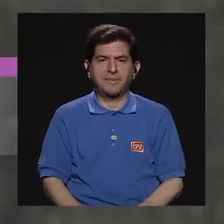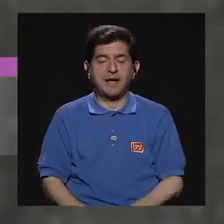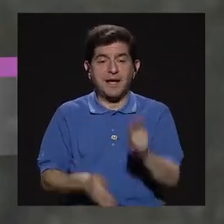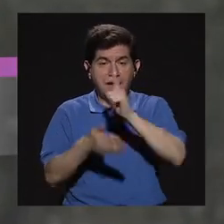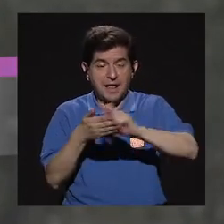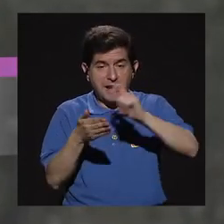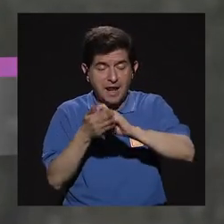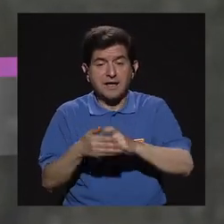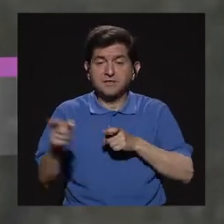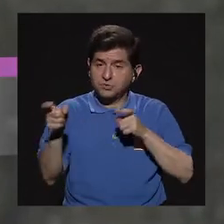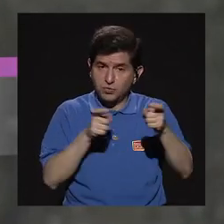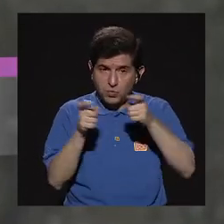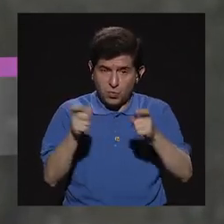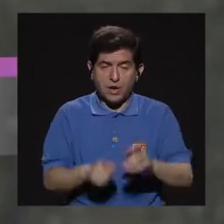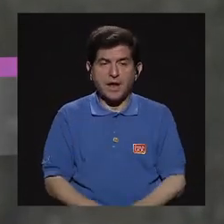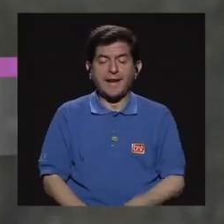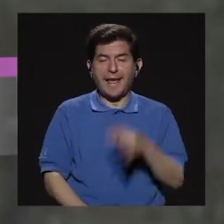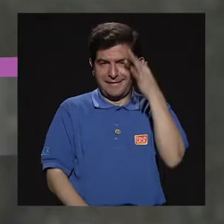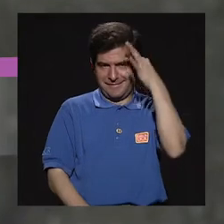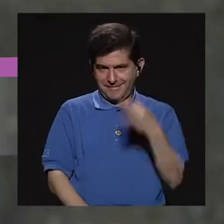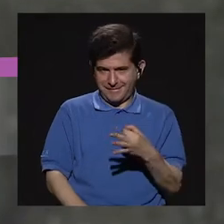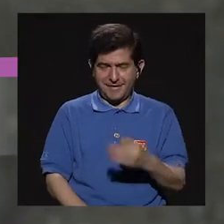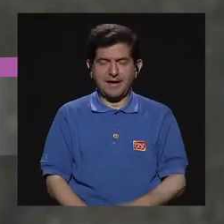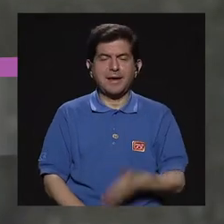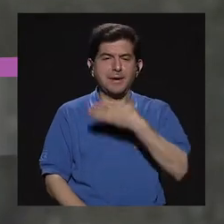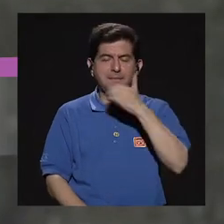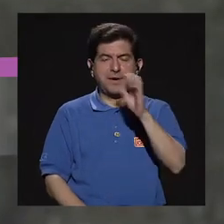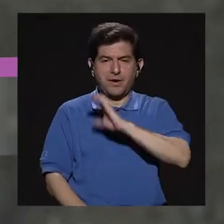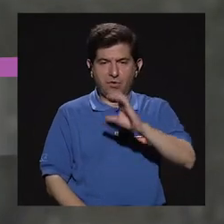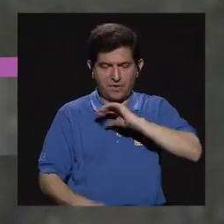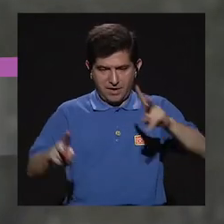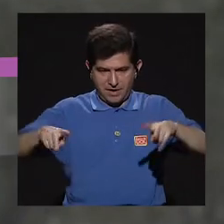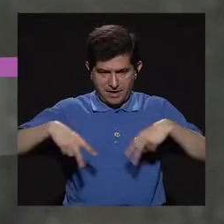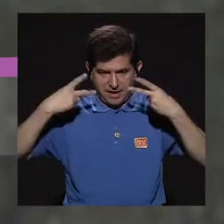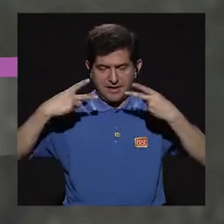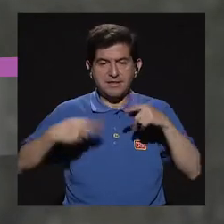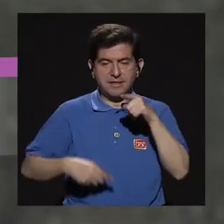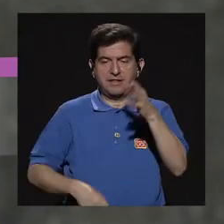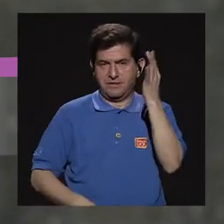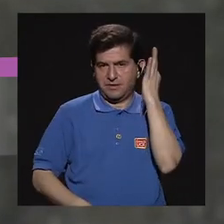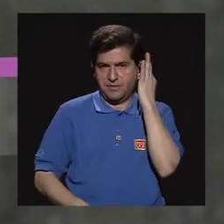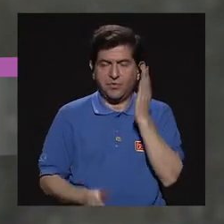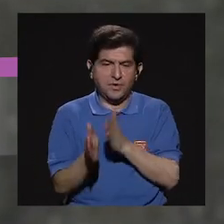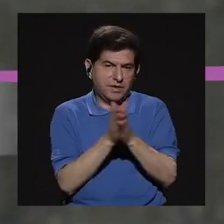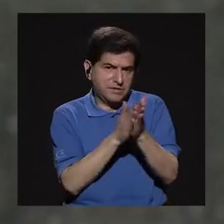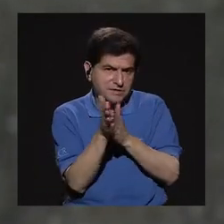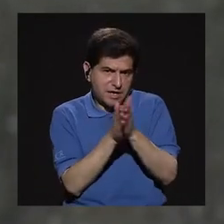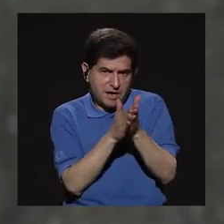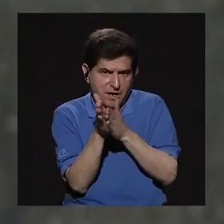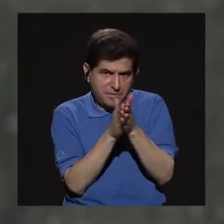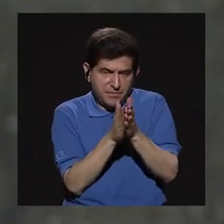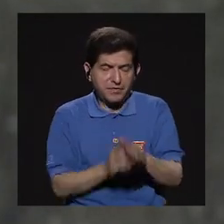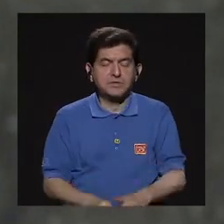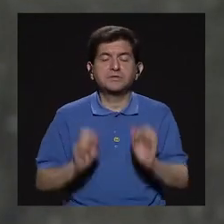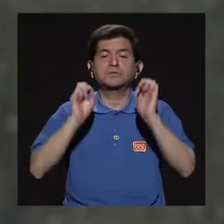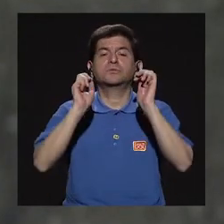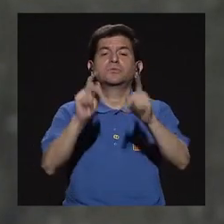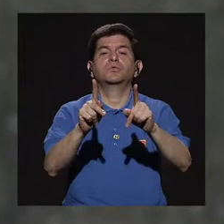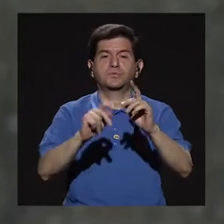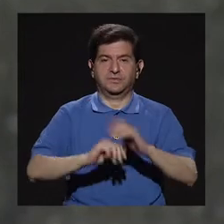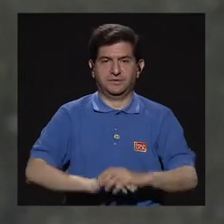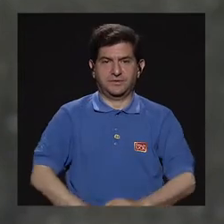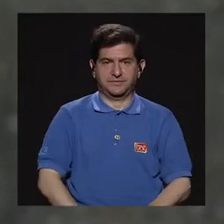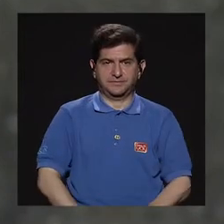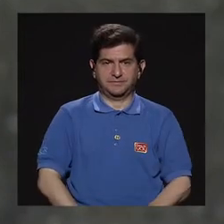en realidad la escuela de administración apuesta, digamos, a la mejora de calidad de vida y a que estas mujeres aprovechen, ¿verdad?, esa oportunidad.